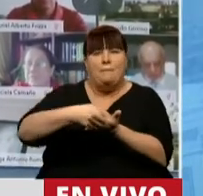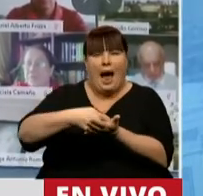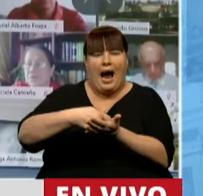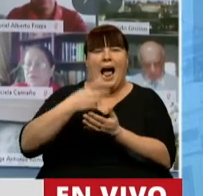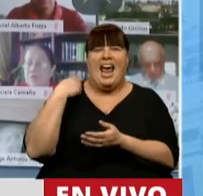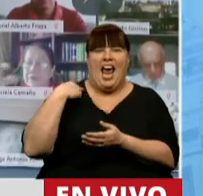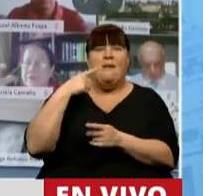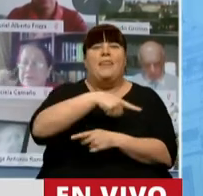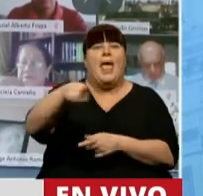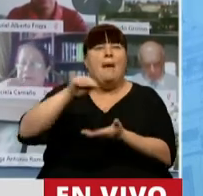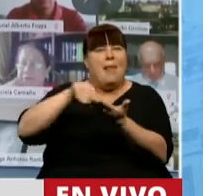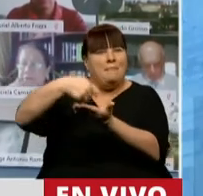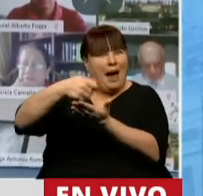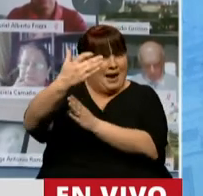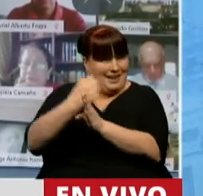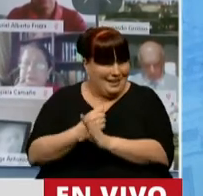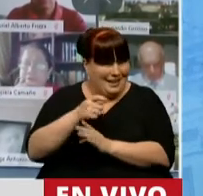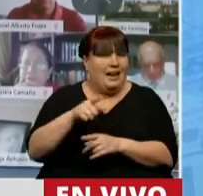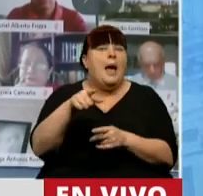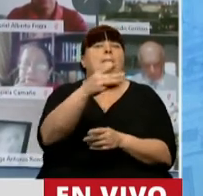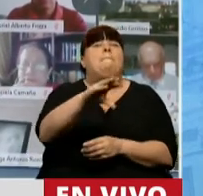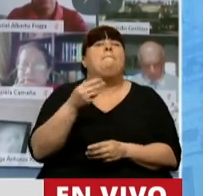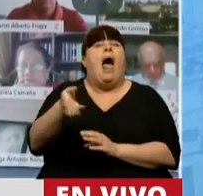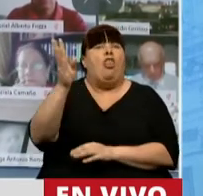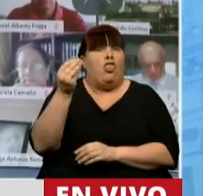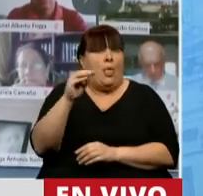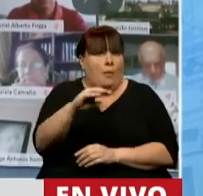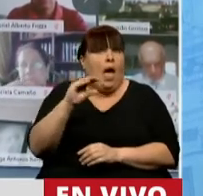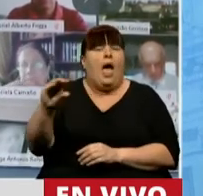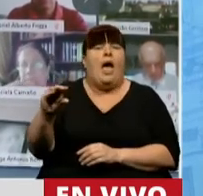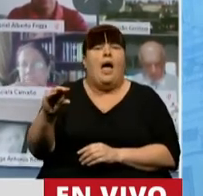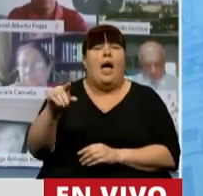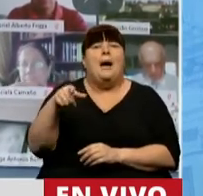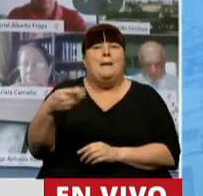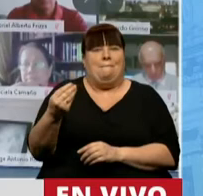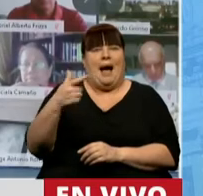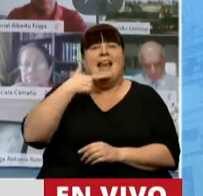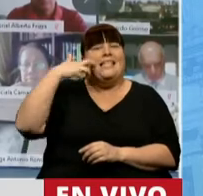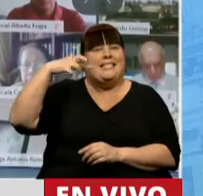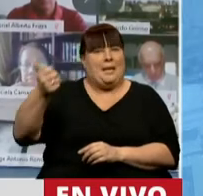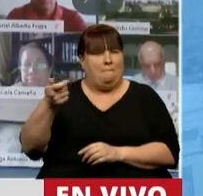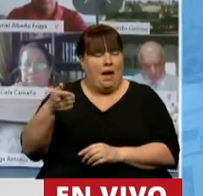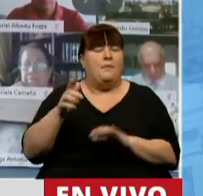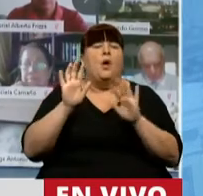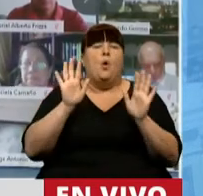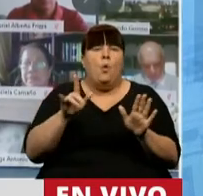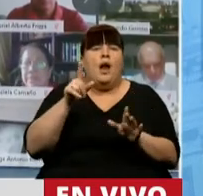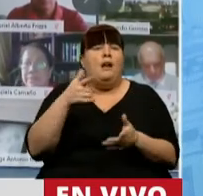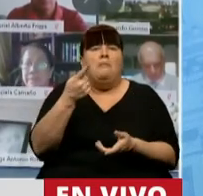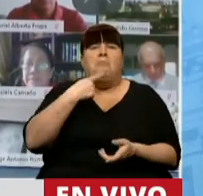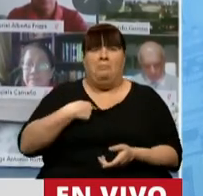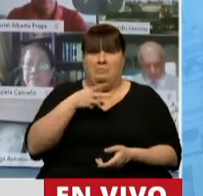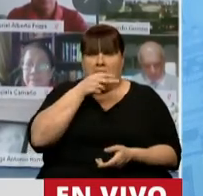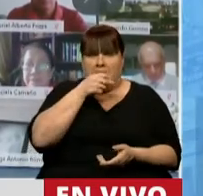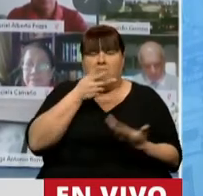patronales, que justamente tienen destino al SIPA. Entonces, esa respuesta no